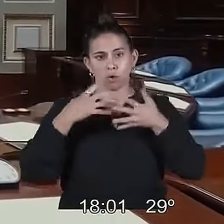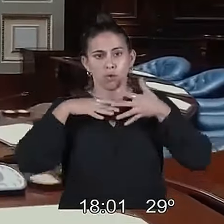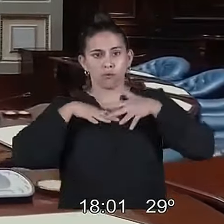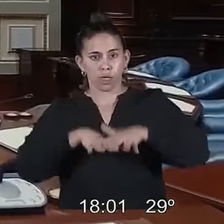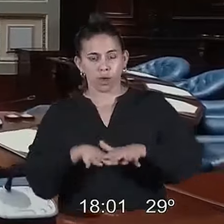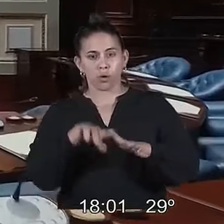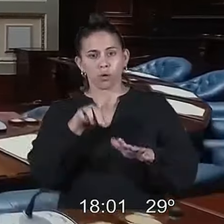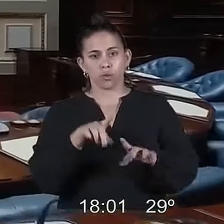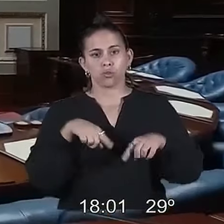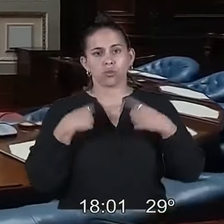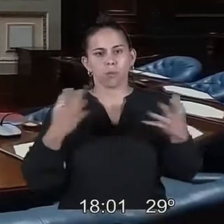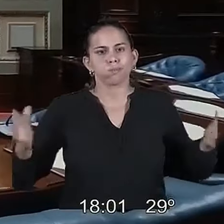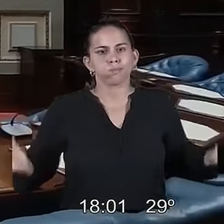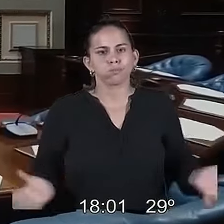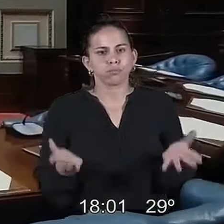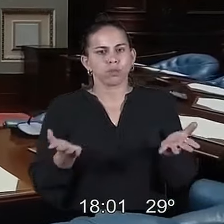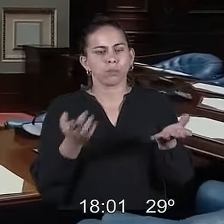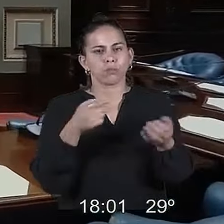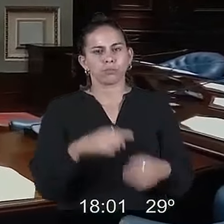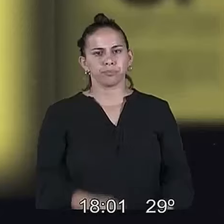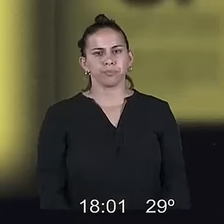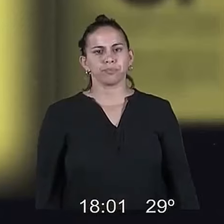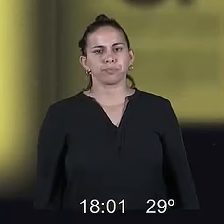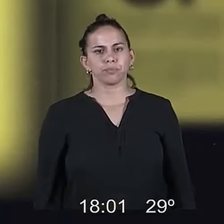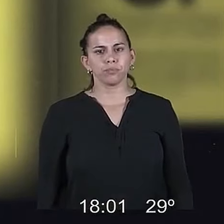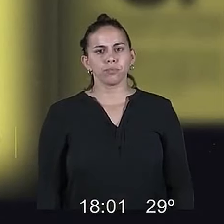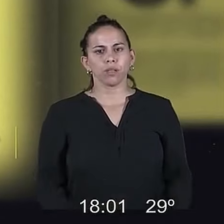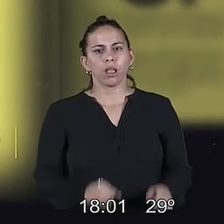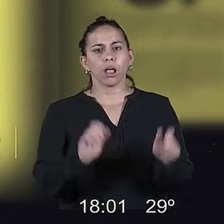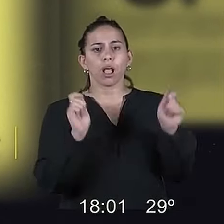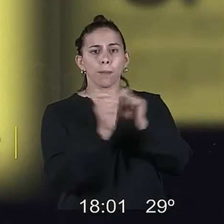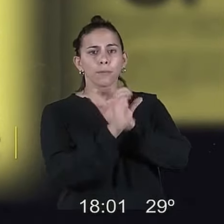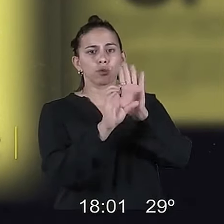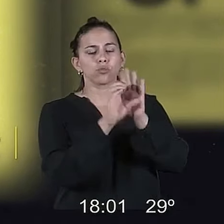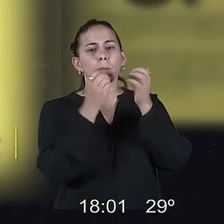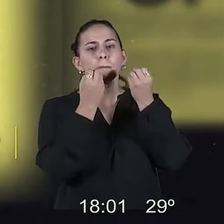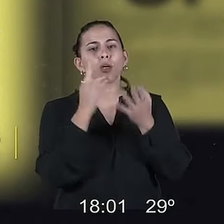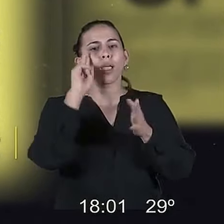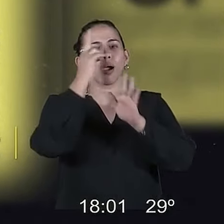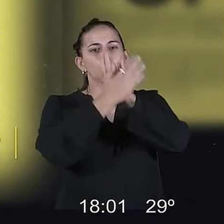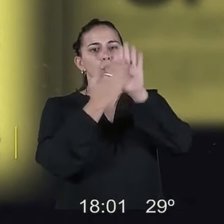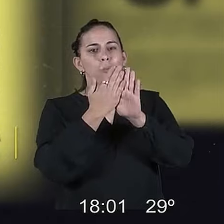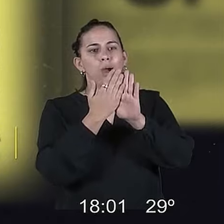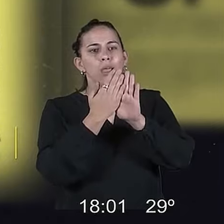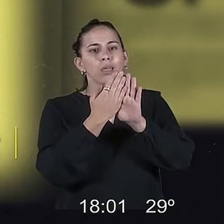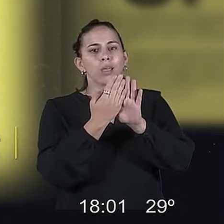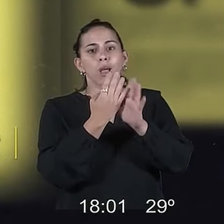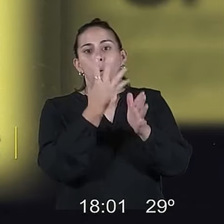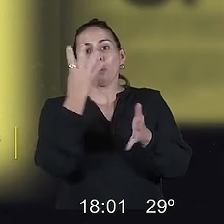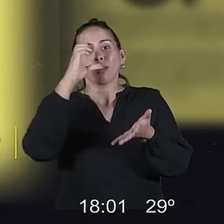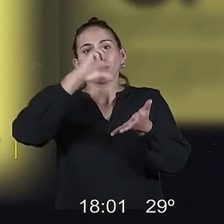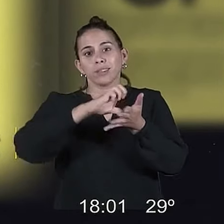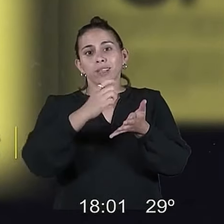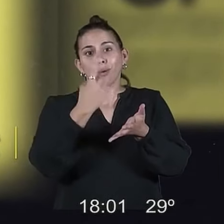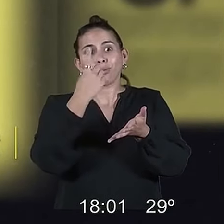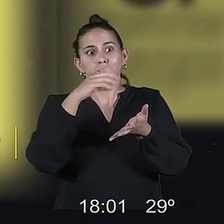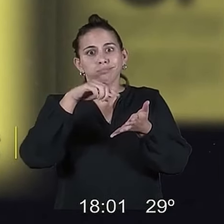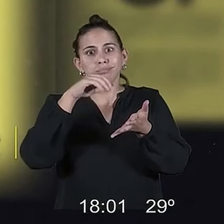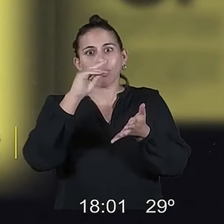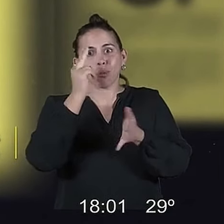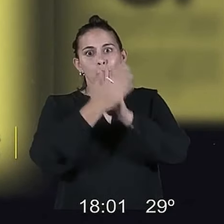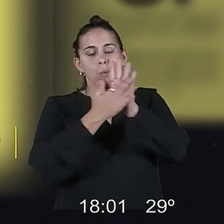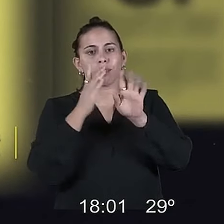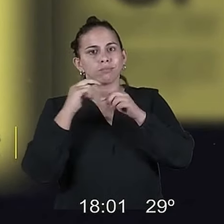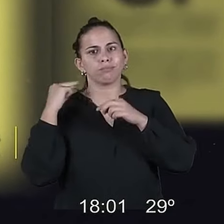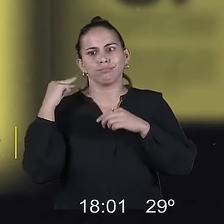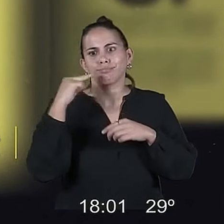gobierno, impulsamos esta reforma de la Constitución. Porque Uruguay es uno de los cuatro países del mundo que mantiene